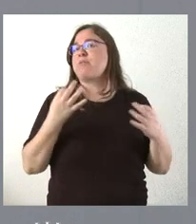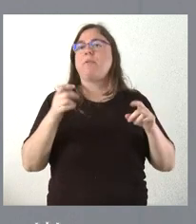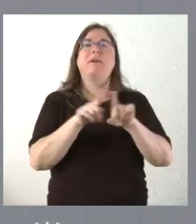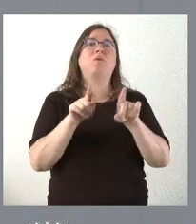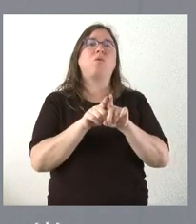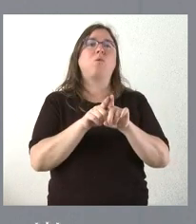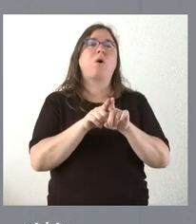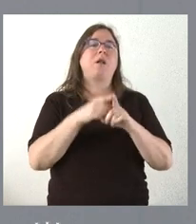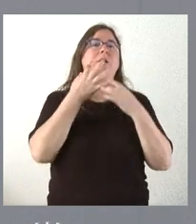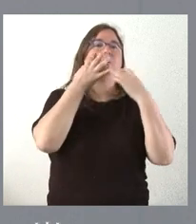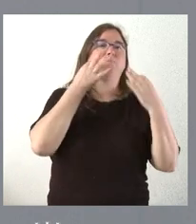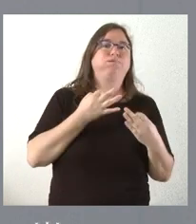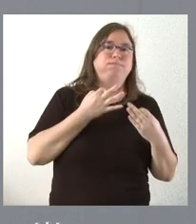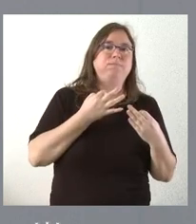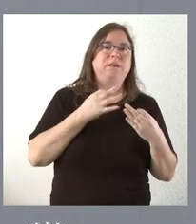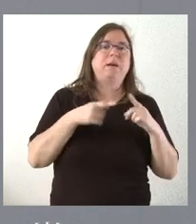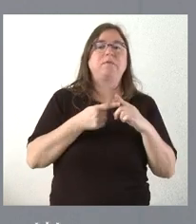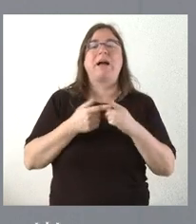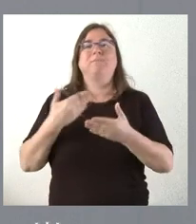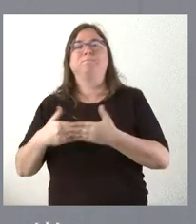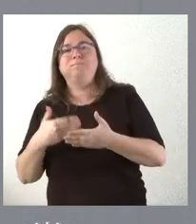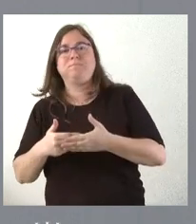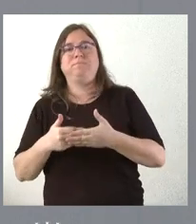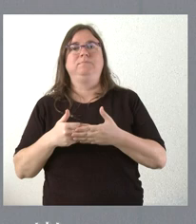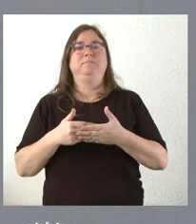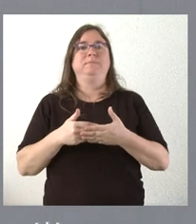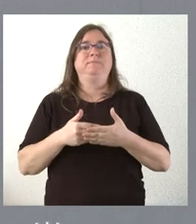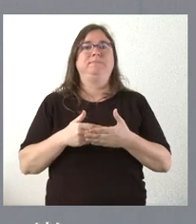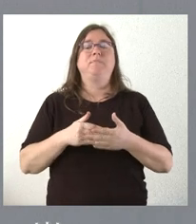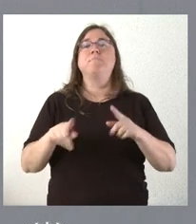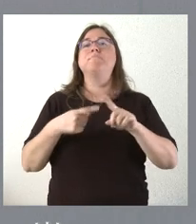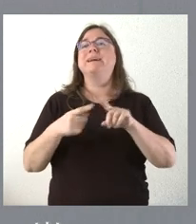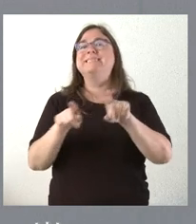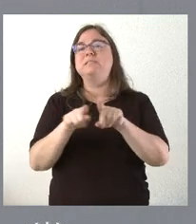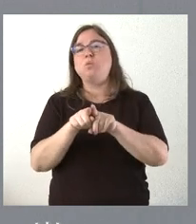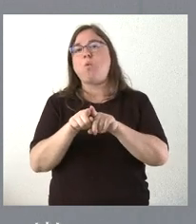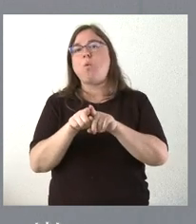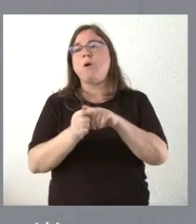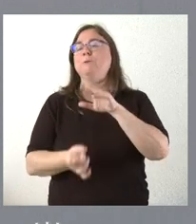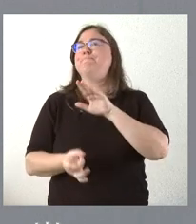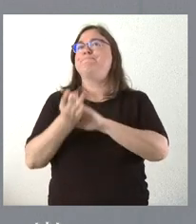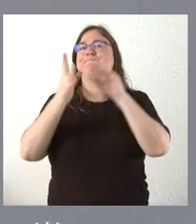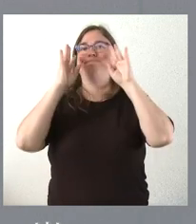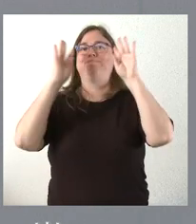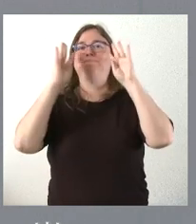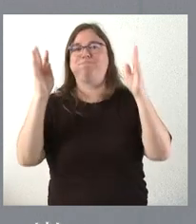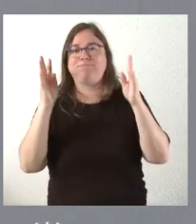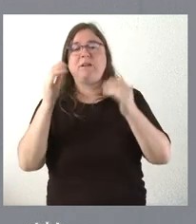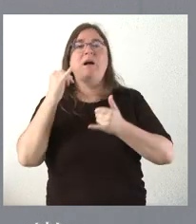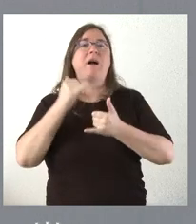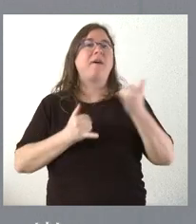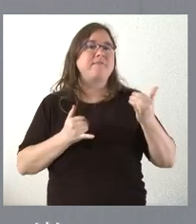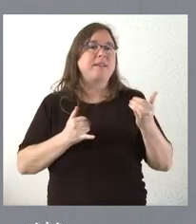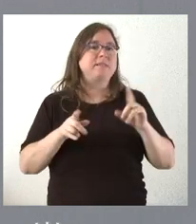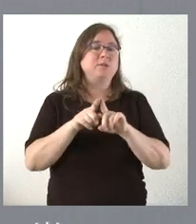del rigor, por la vía de los hechos, huir de crear falsas expectativas. Y, en definitiva, se